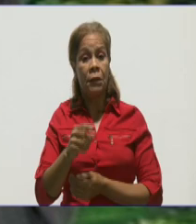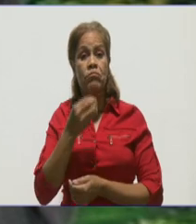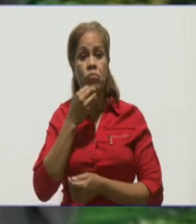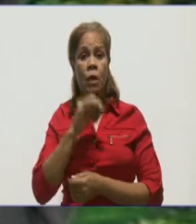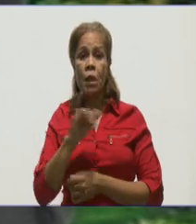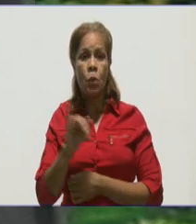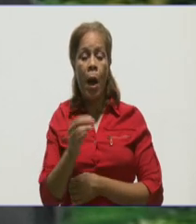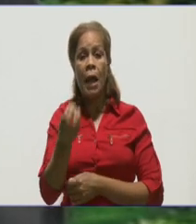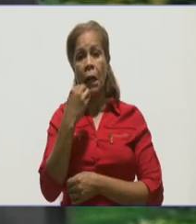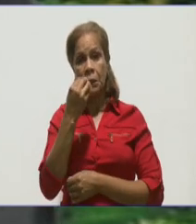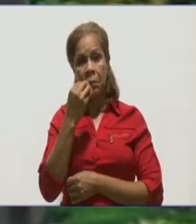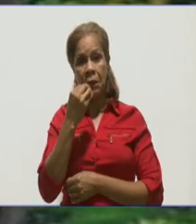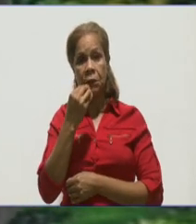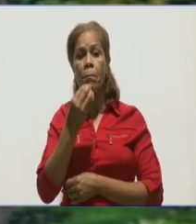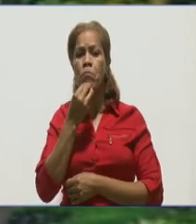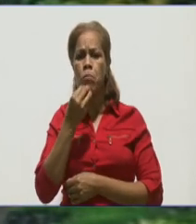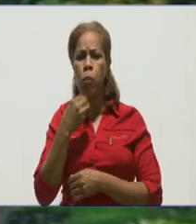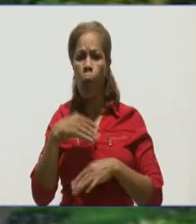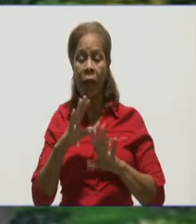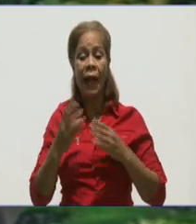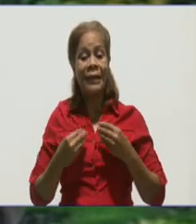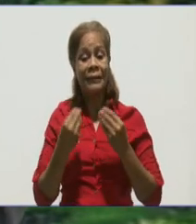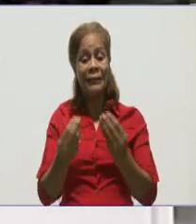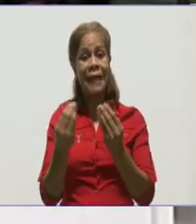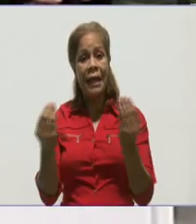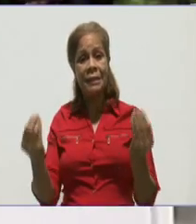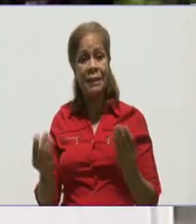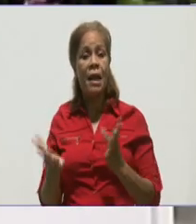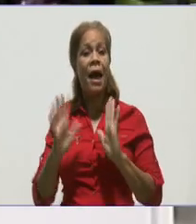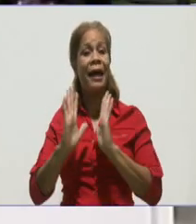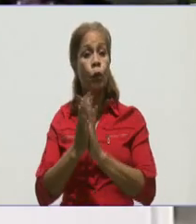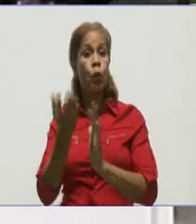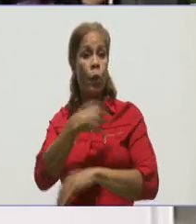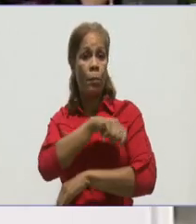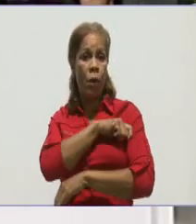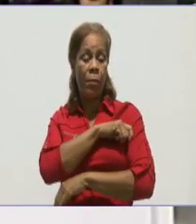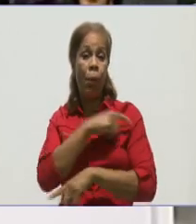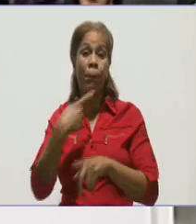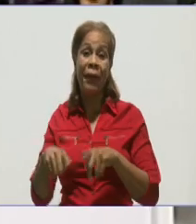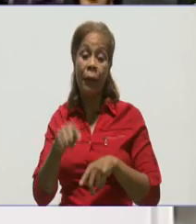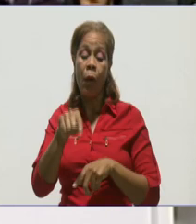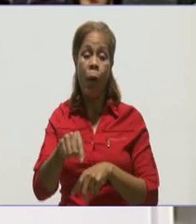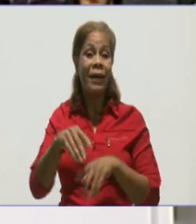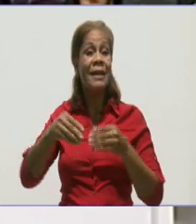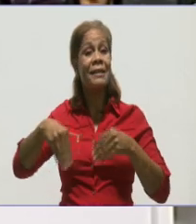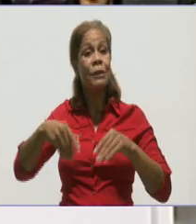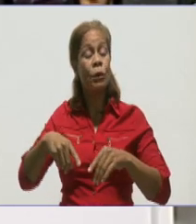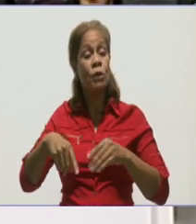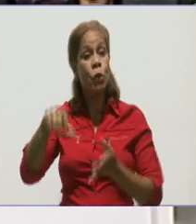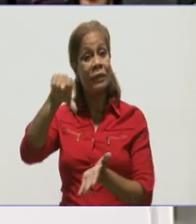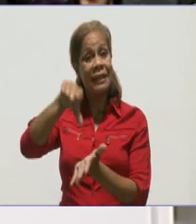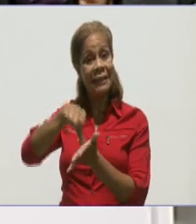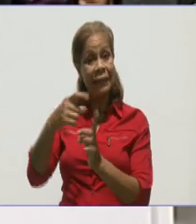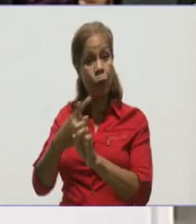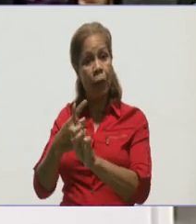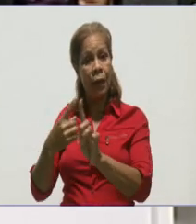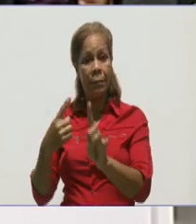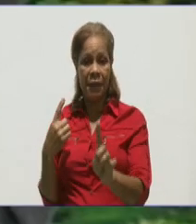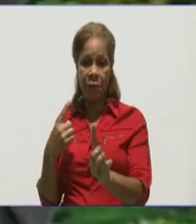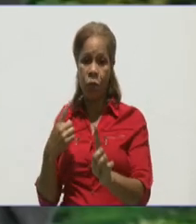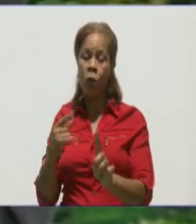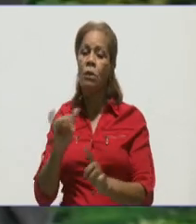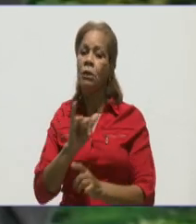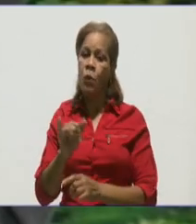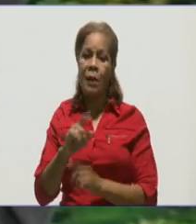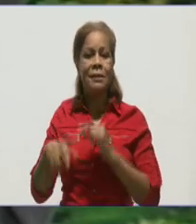comercializar en el pueblo y, sin embargo, se tiene que garantizar. Y lo otro es que cada uno de esos servicios, doctora, son gratis. Allí un paciente, venga